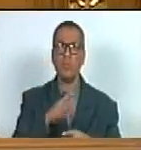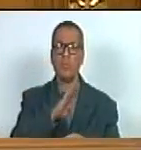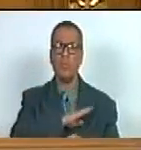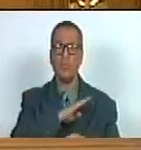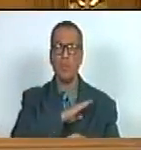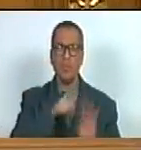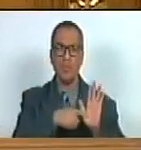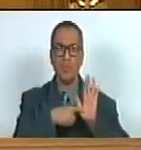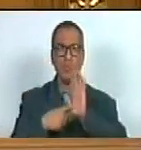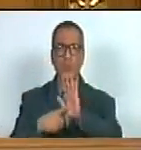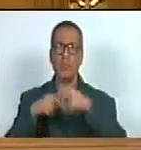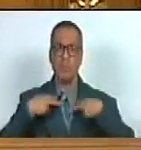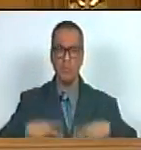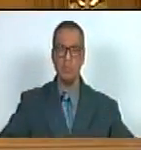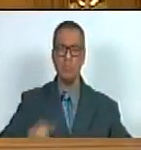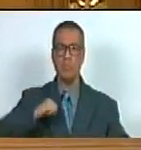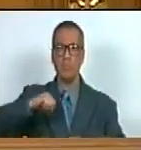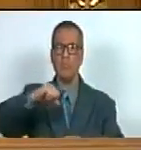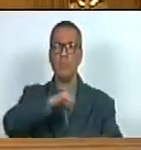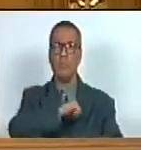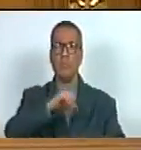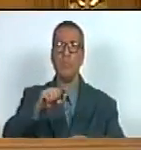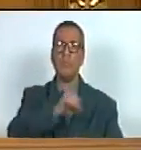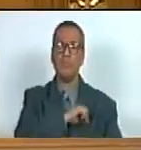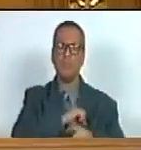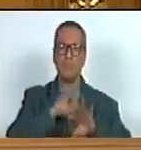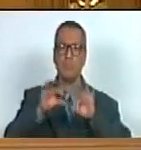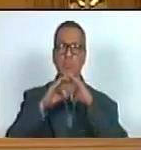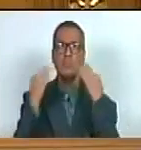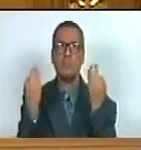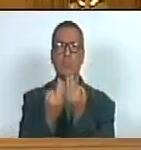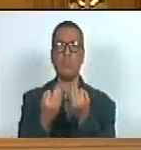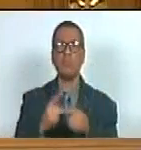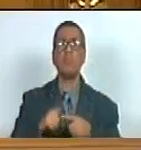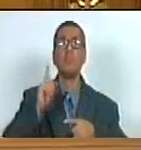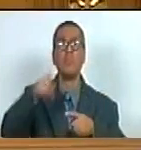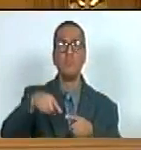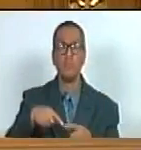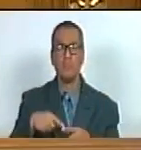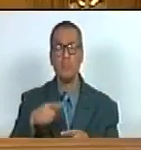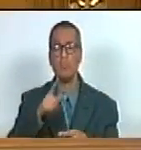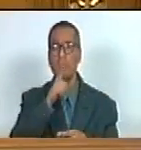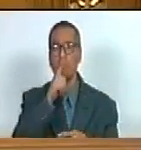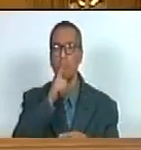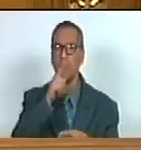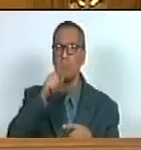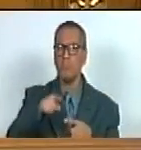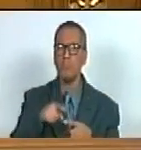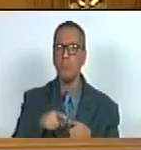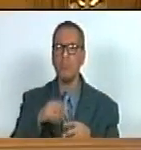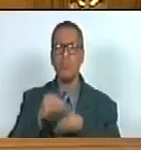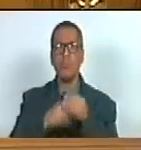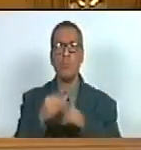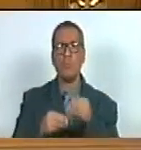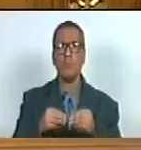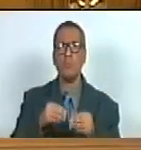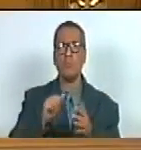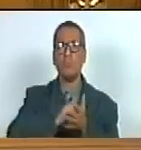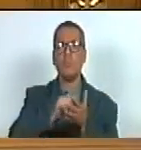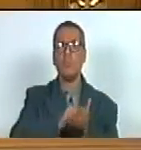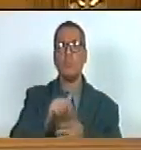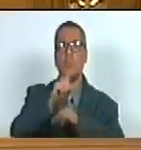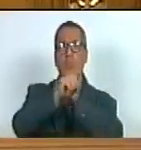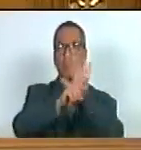imagen a la vida privada e intimidad familiar pero el más grave aún es la violación al artículo